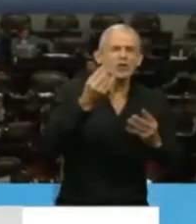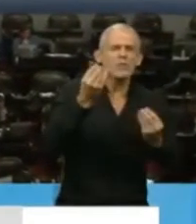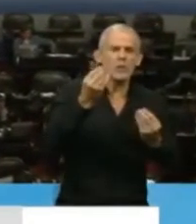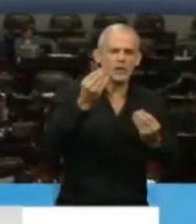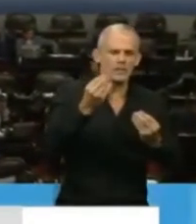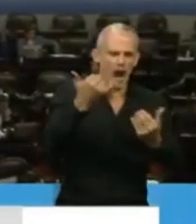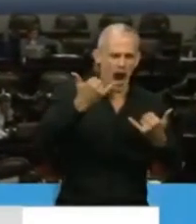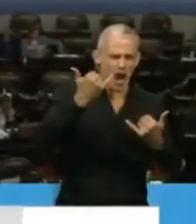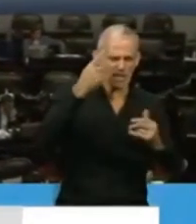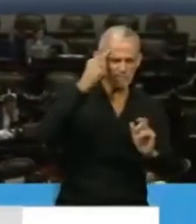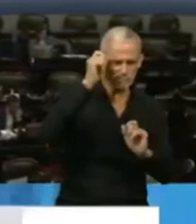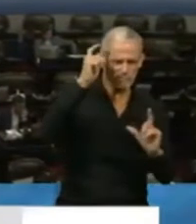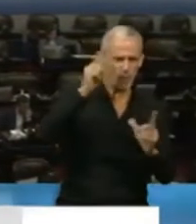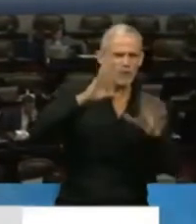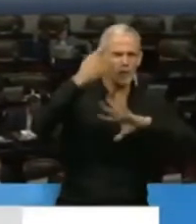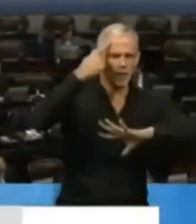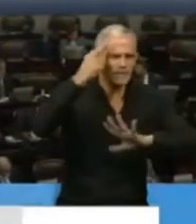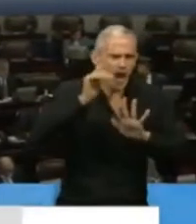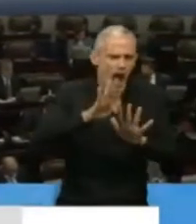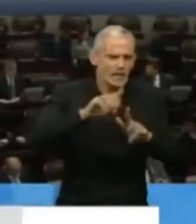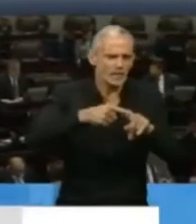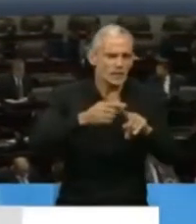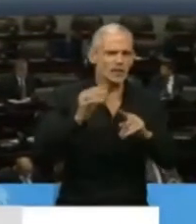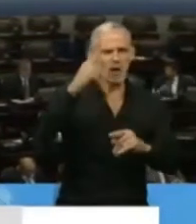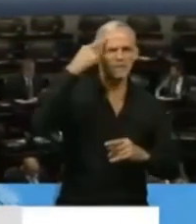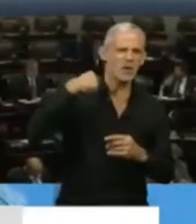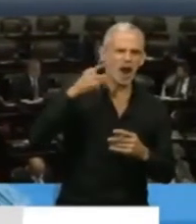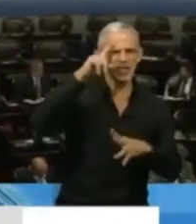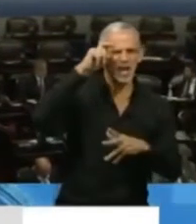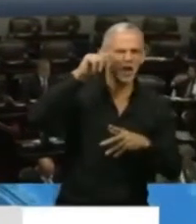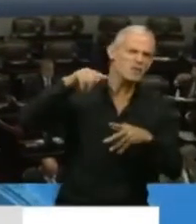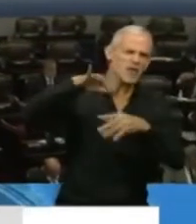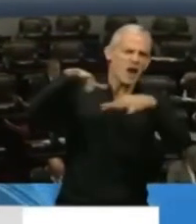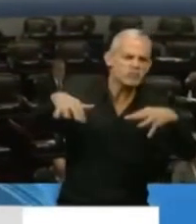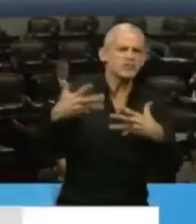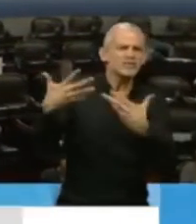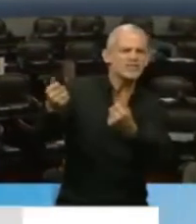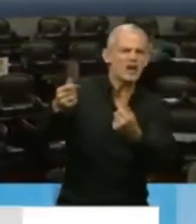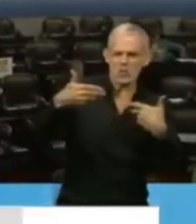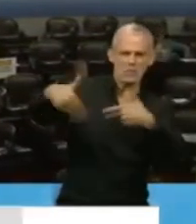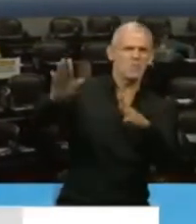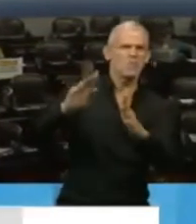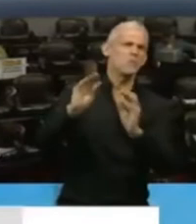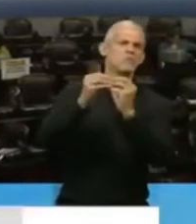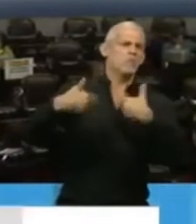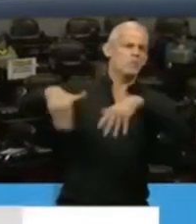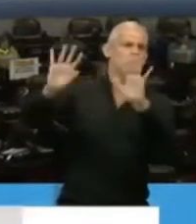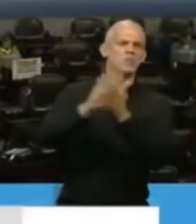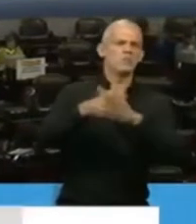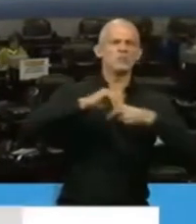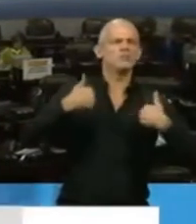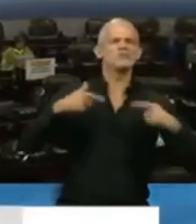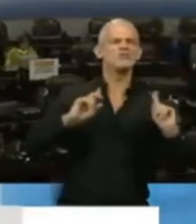profunda matriz ideológica, que la salud pública era un problema de otros, de los sectores más marginales, de los excluidos,